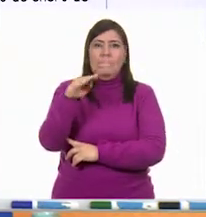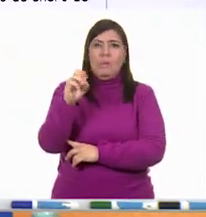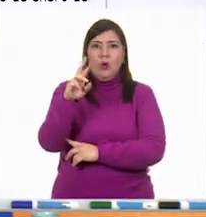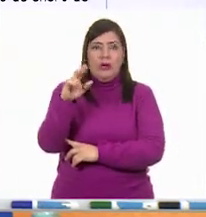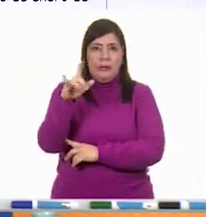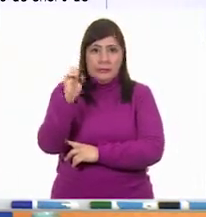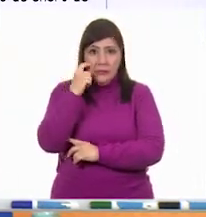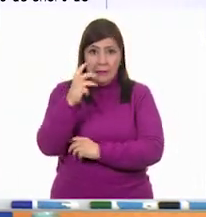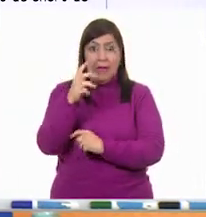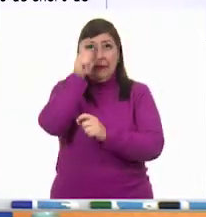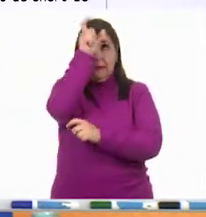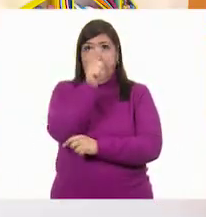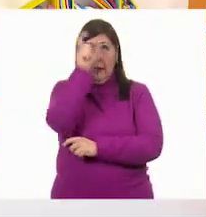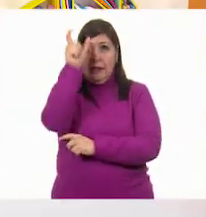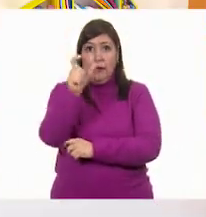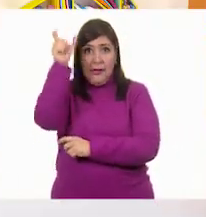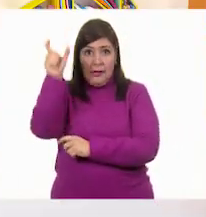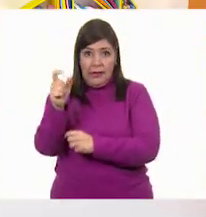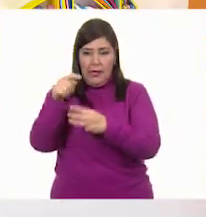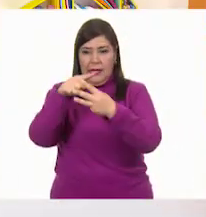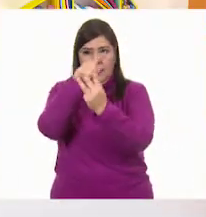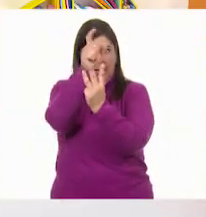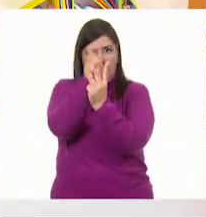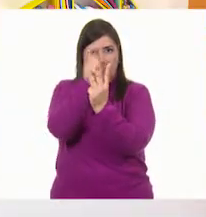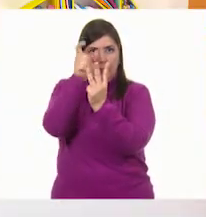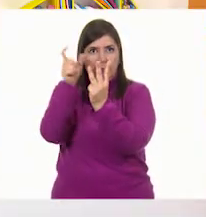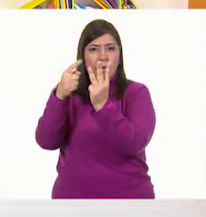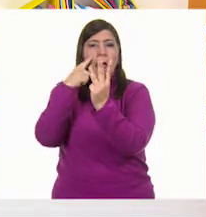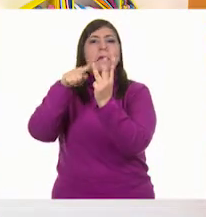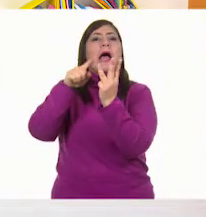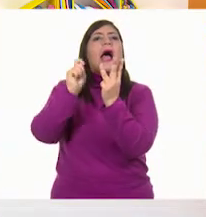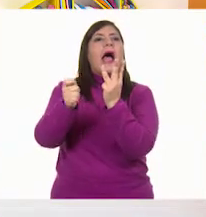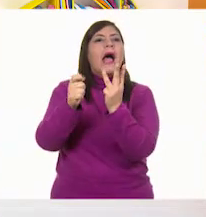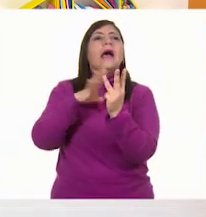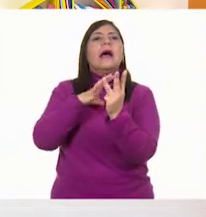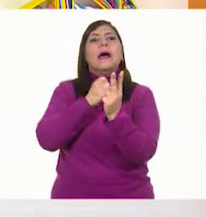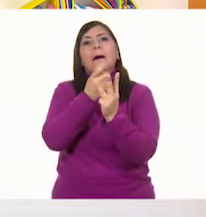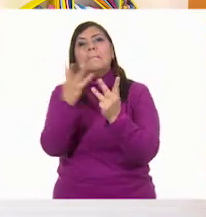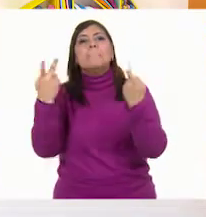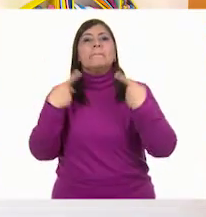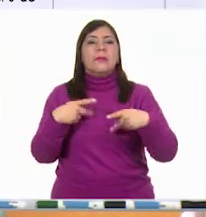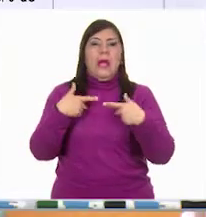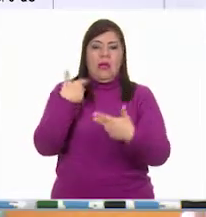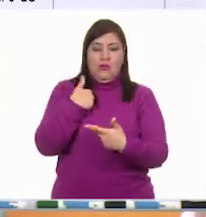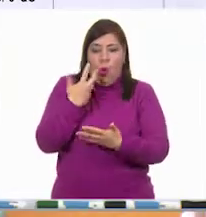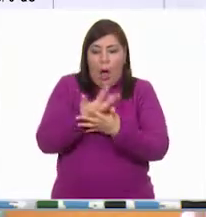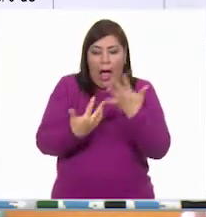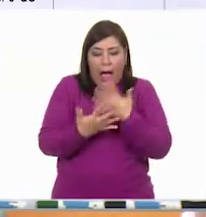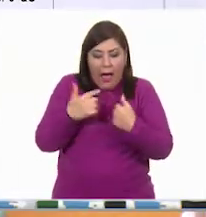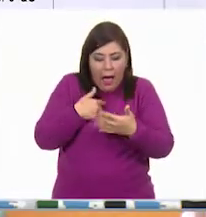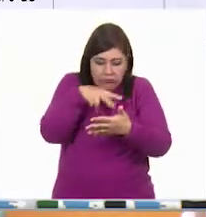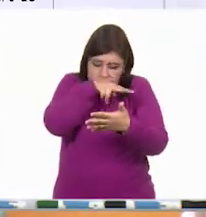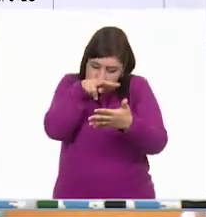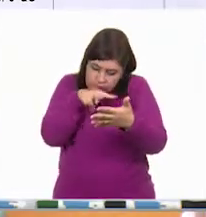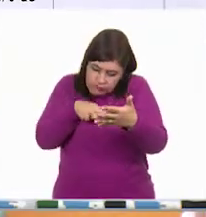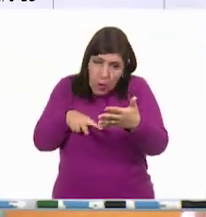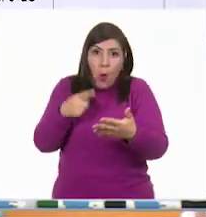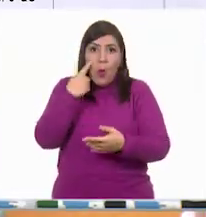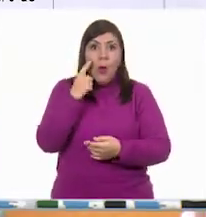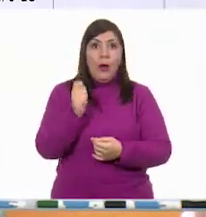habla y tiene escrito los nombres de las personas que van a hacer esa lectura. Y en la